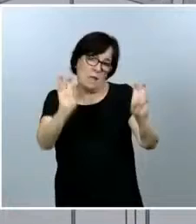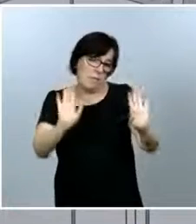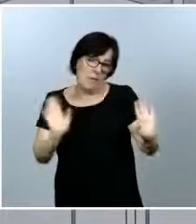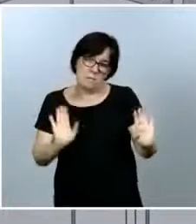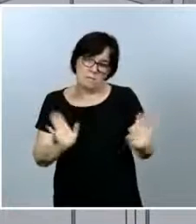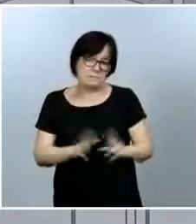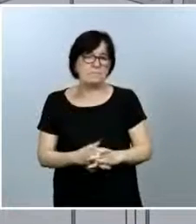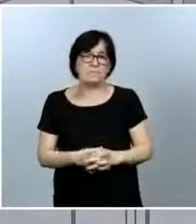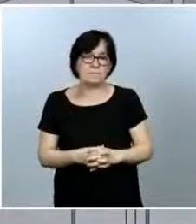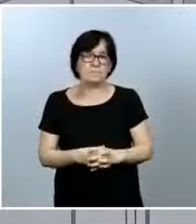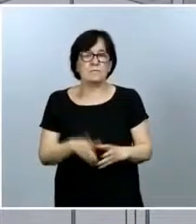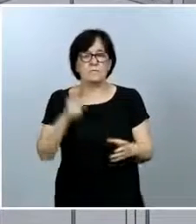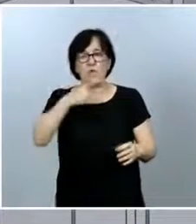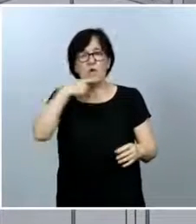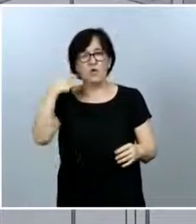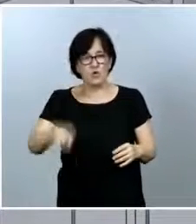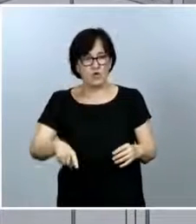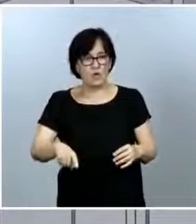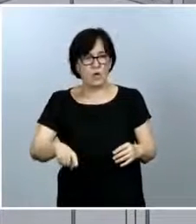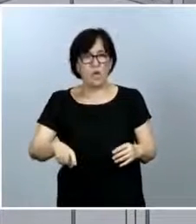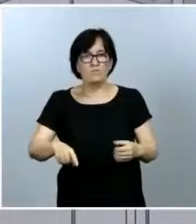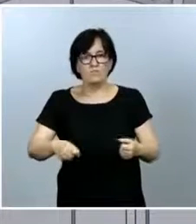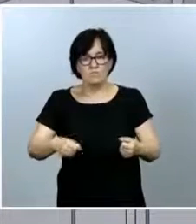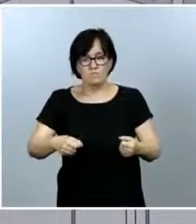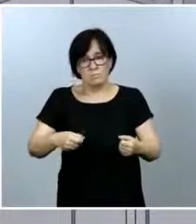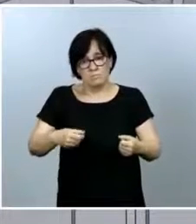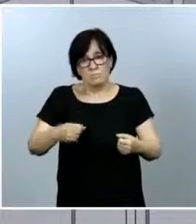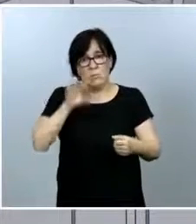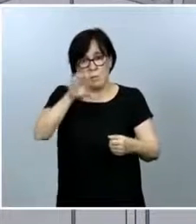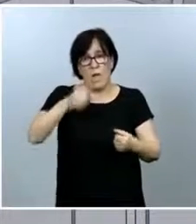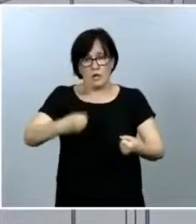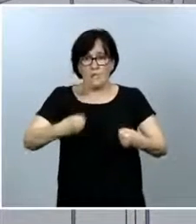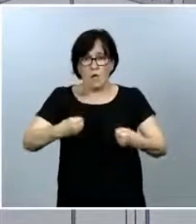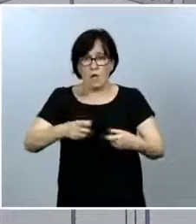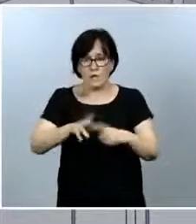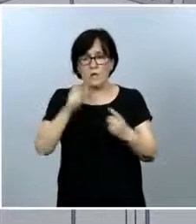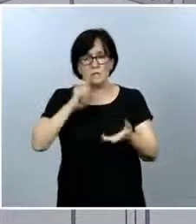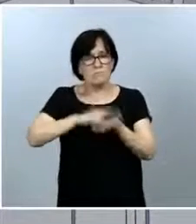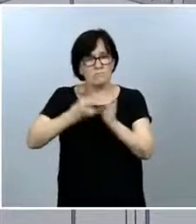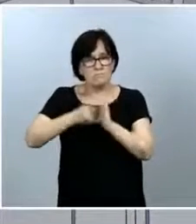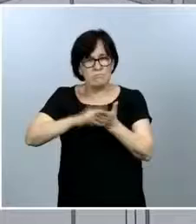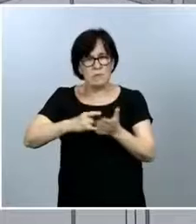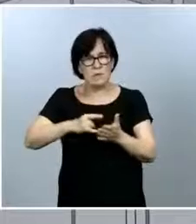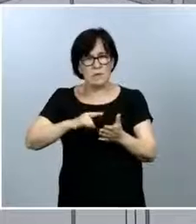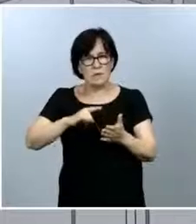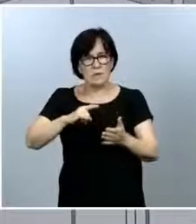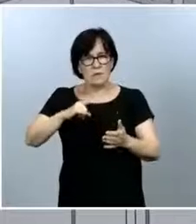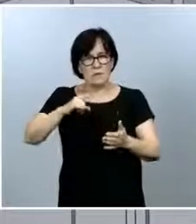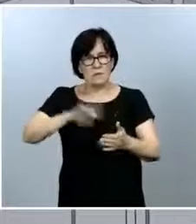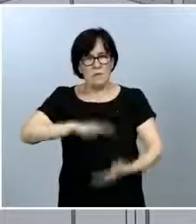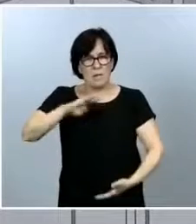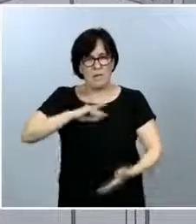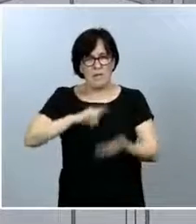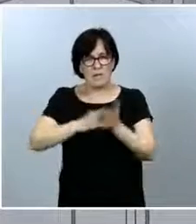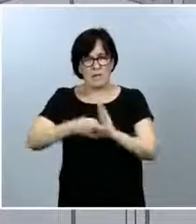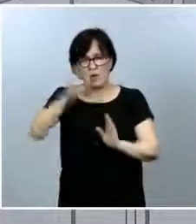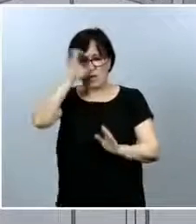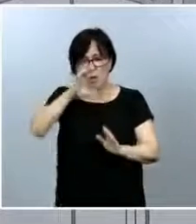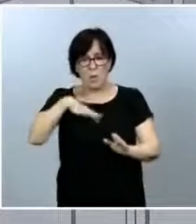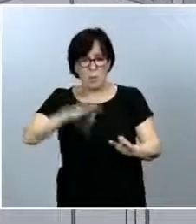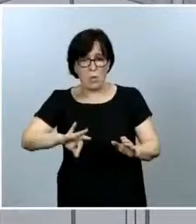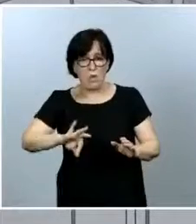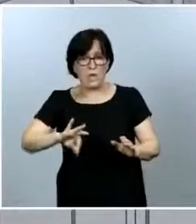Rusia es un país muy potente, con grandes capacidades técnico-científicas y por lo tanto, igual que lo puede encontrar